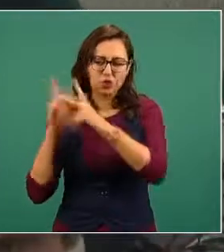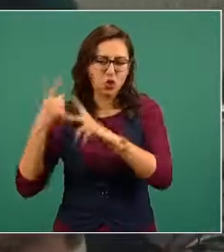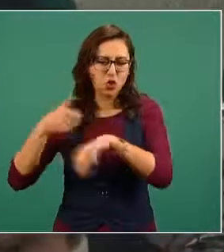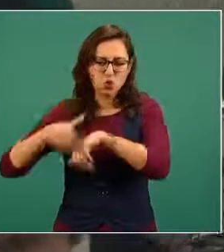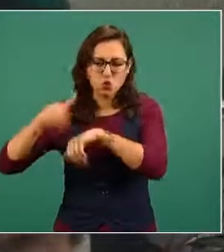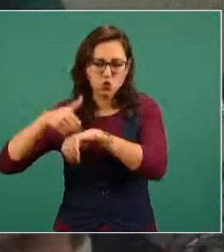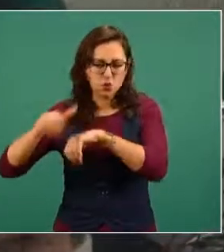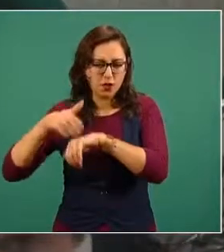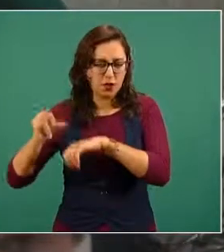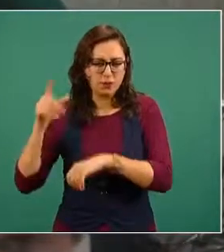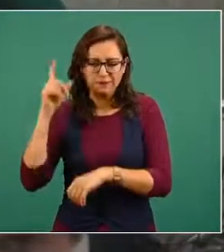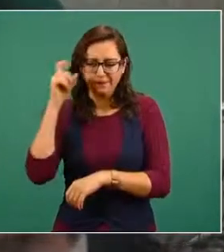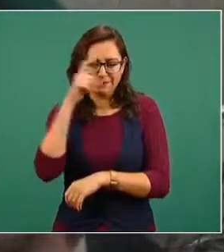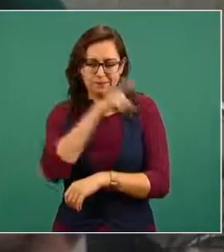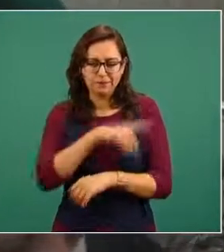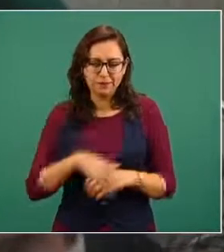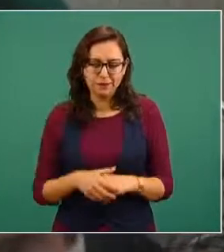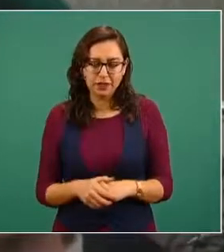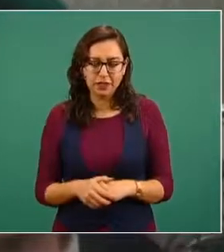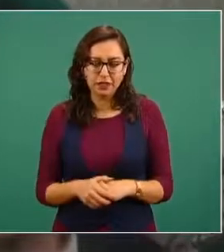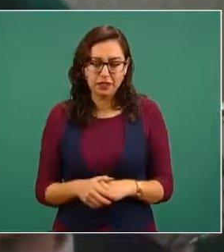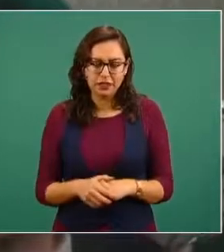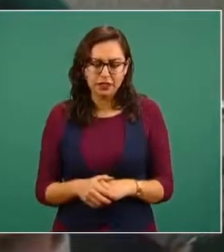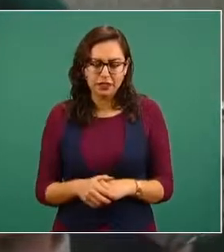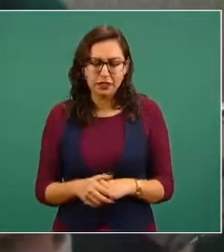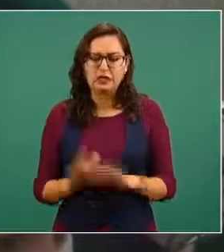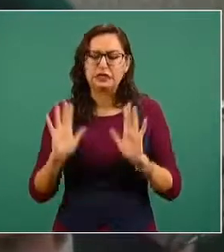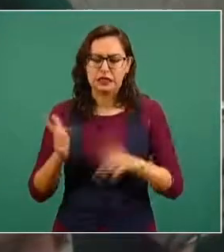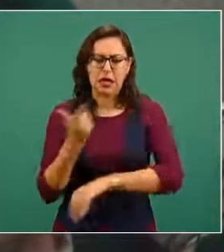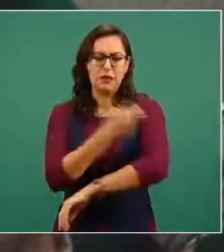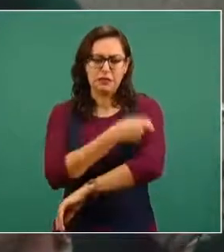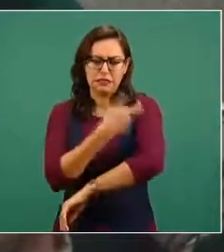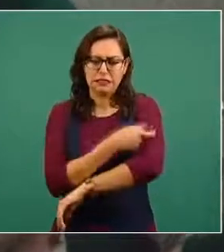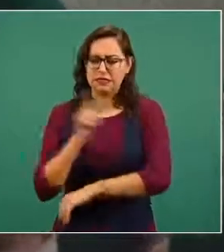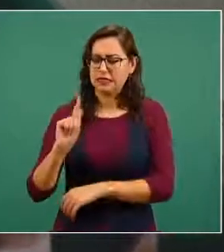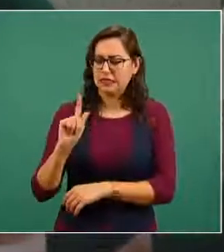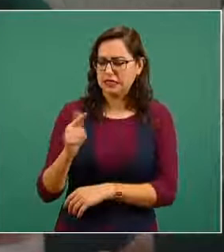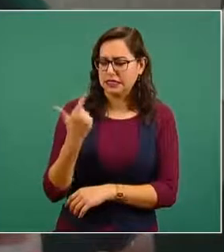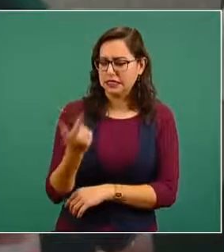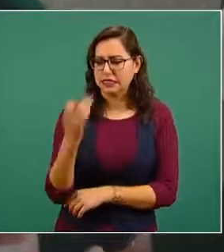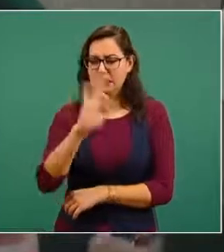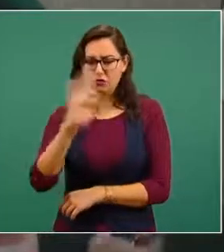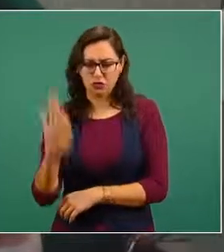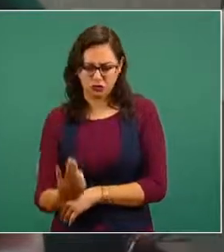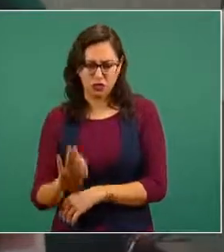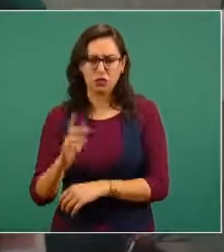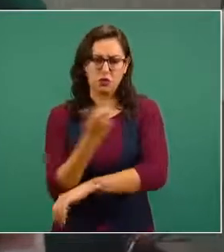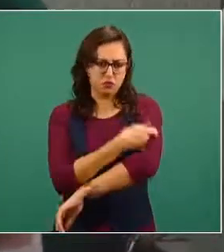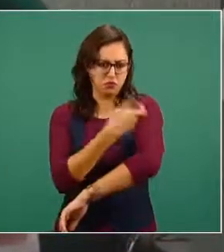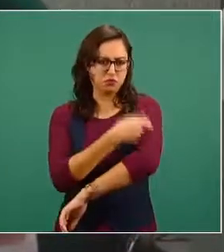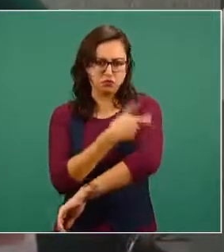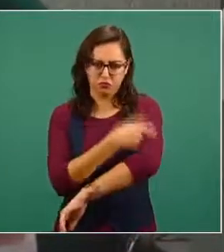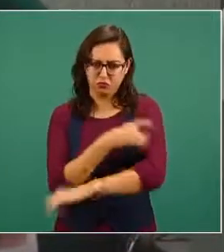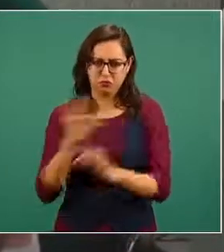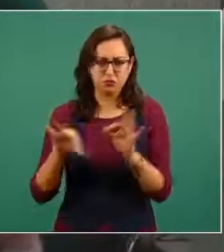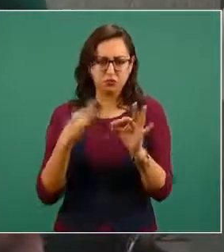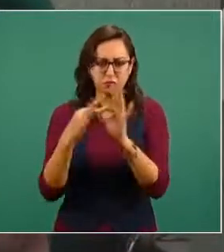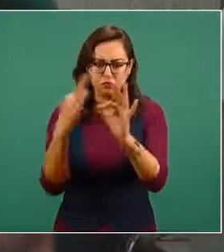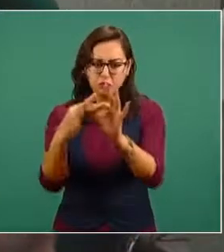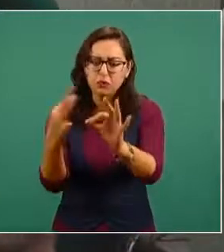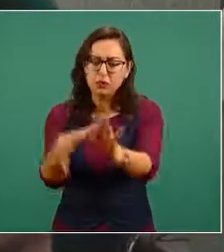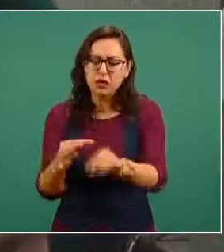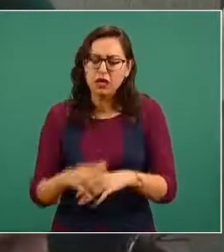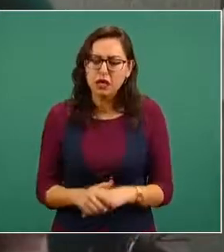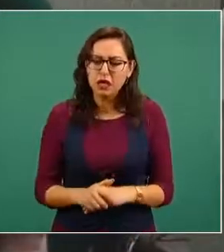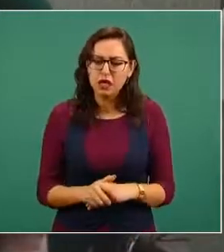con un avance del 77%. Hasta el momento no se ha necesitado ninguna actualidad ni una incidencia,